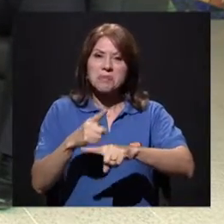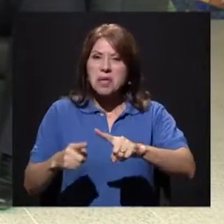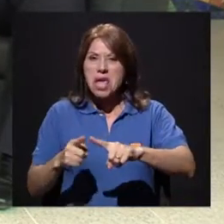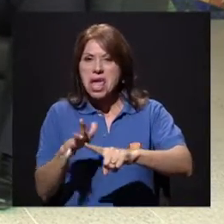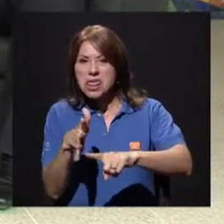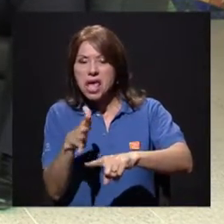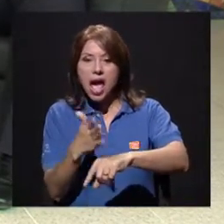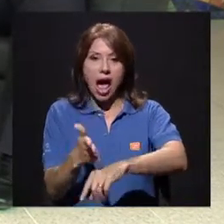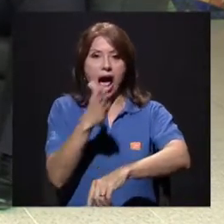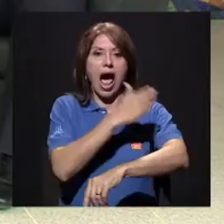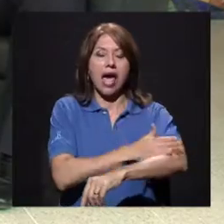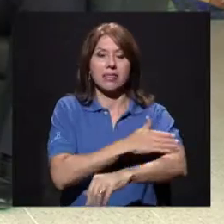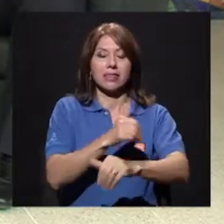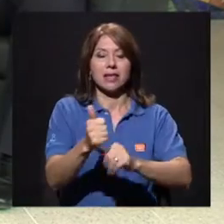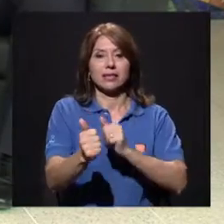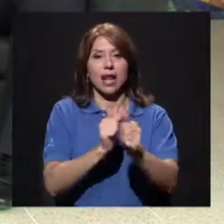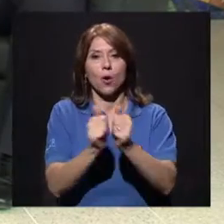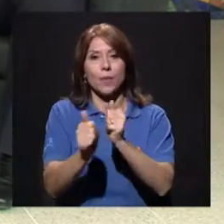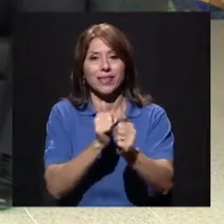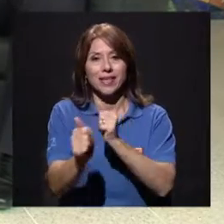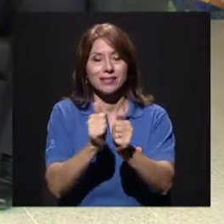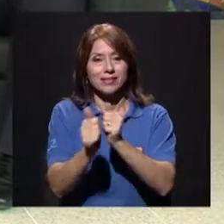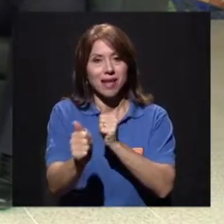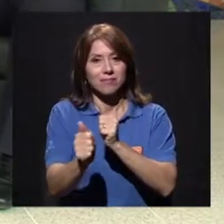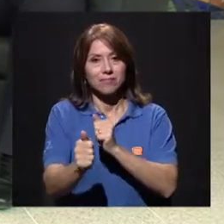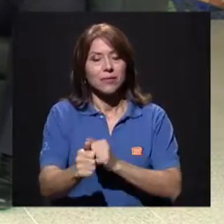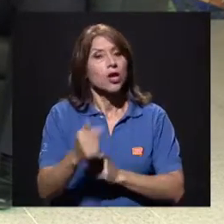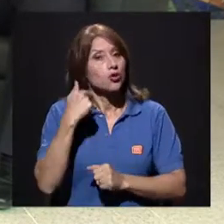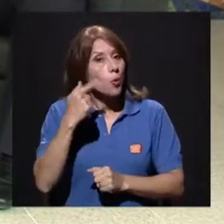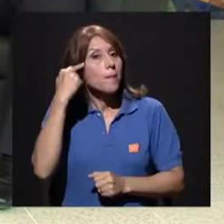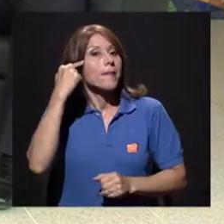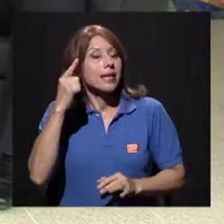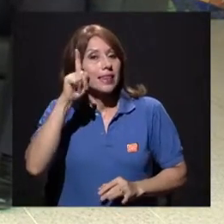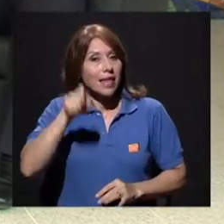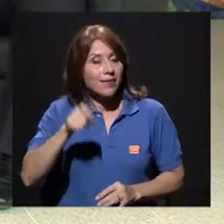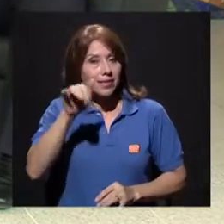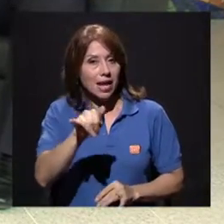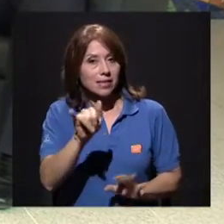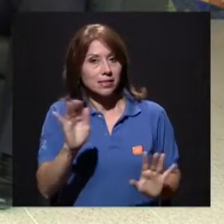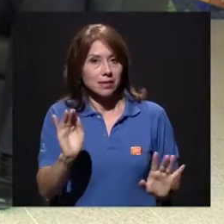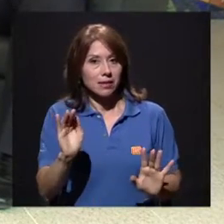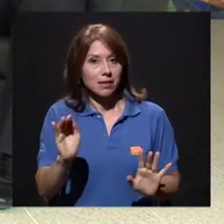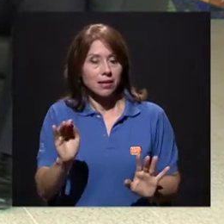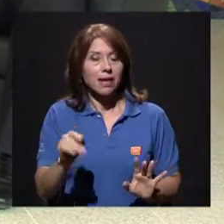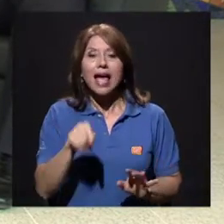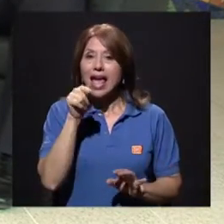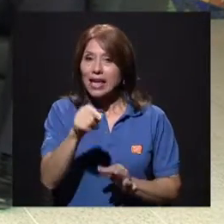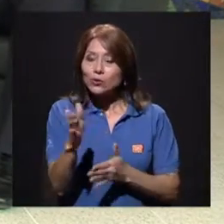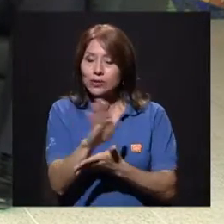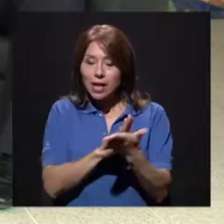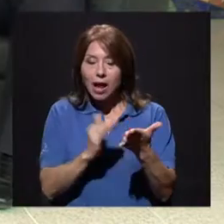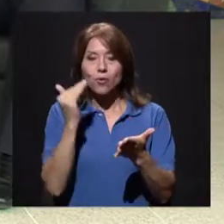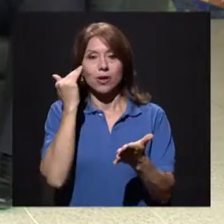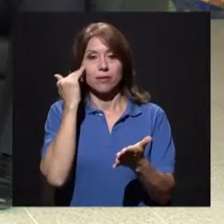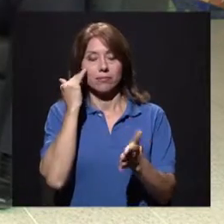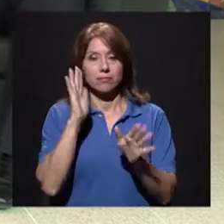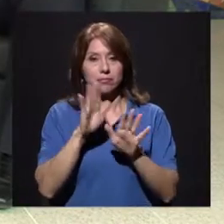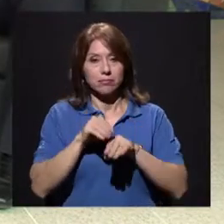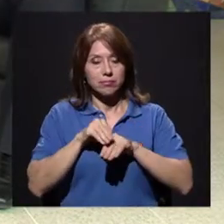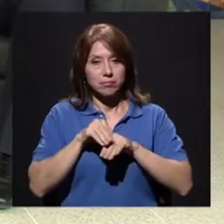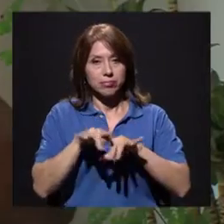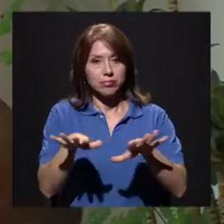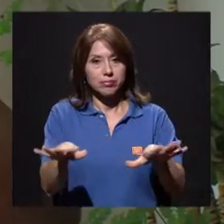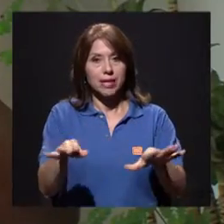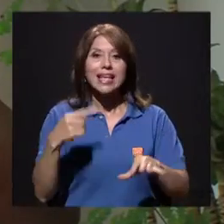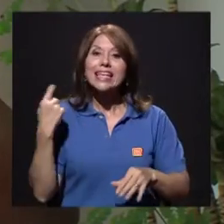así antes de cualquier actividad física, ¿verdad? Entonces, ese es uno de los protocolos que manejamos. Y siempre tenemos a la